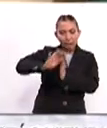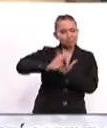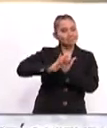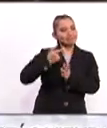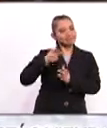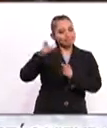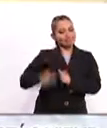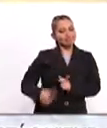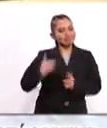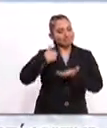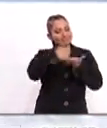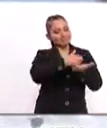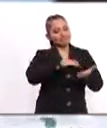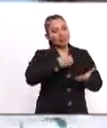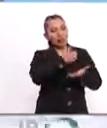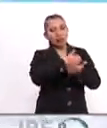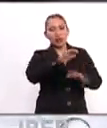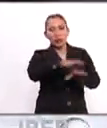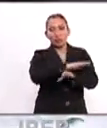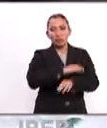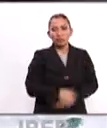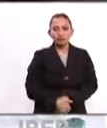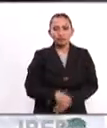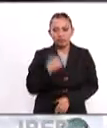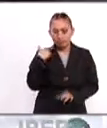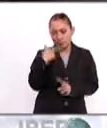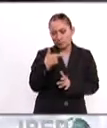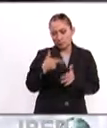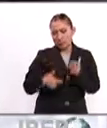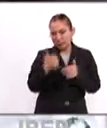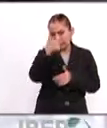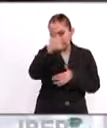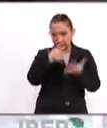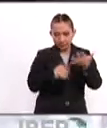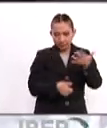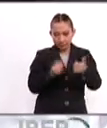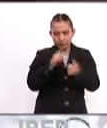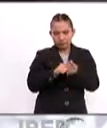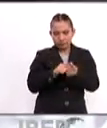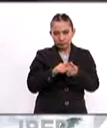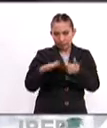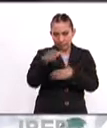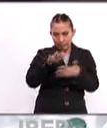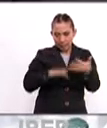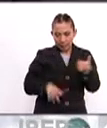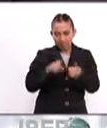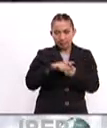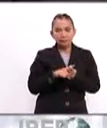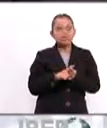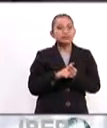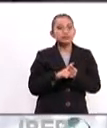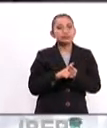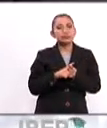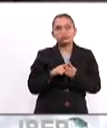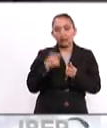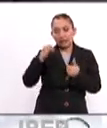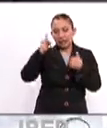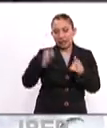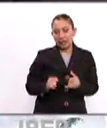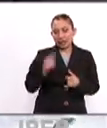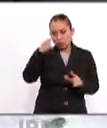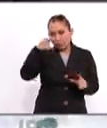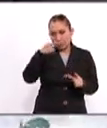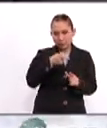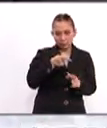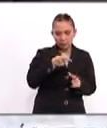convertirlos en agentes de cambio en la sociedad. Hemos identificado seis ámbitos. El primero, identidad y